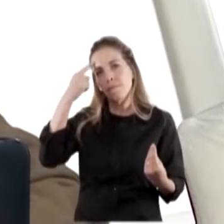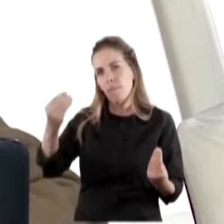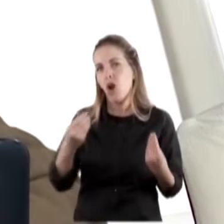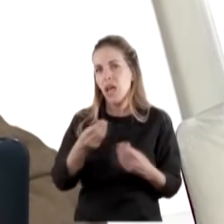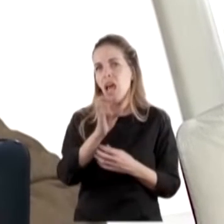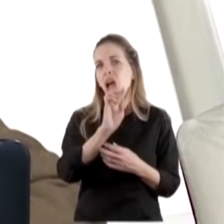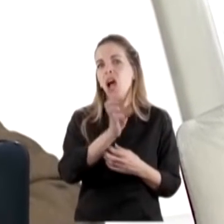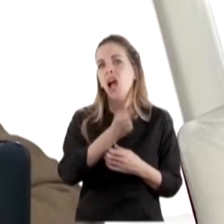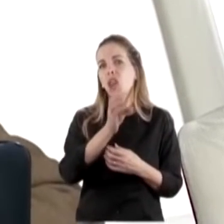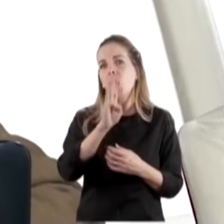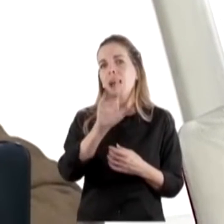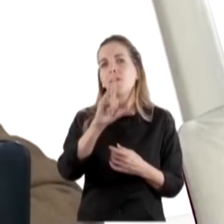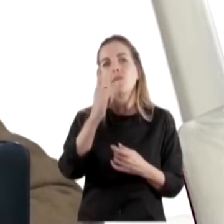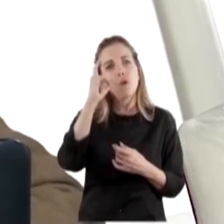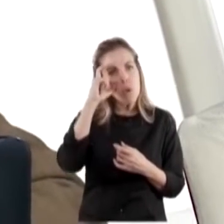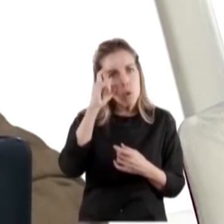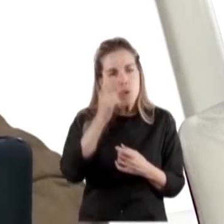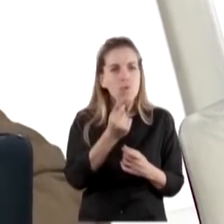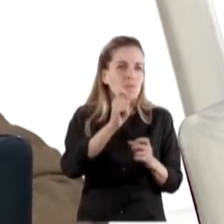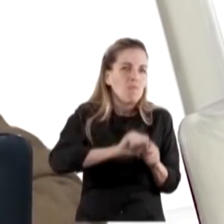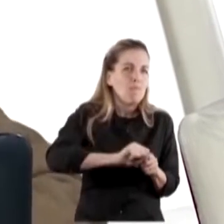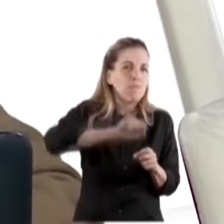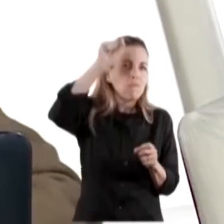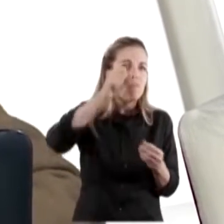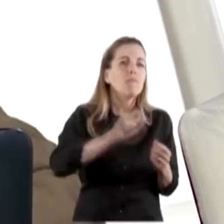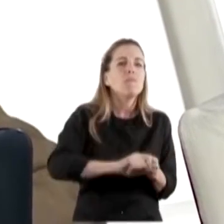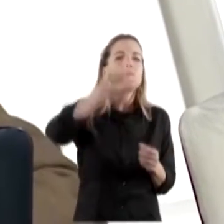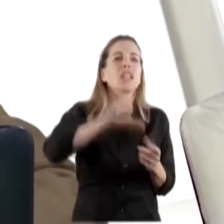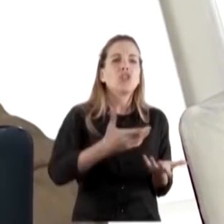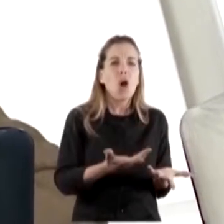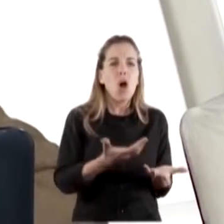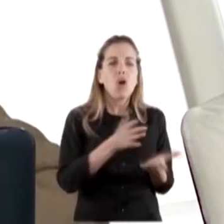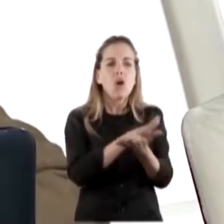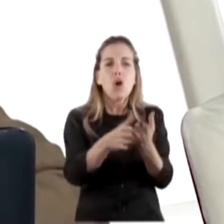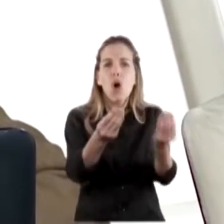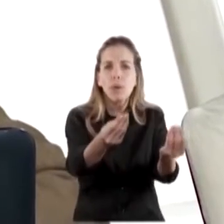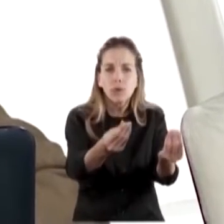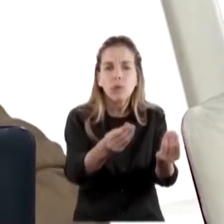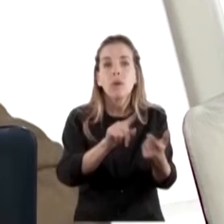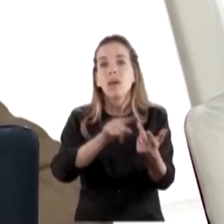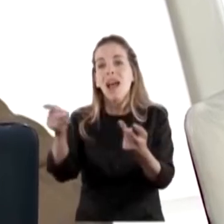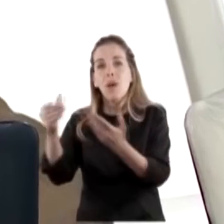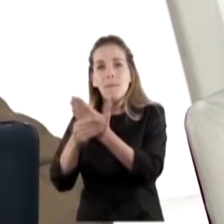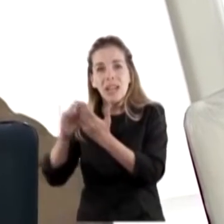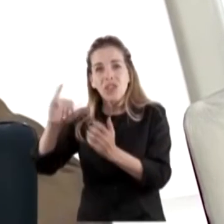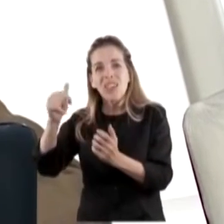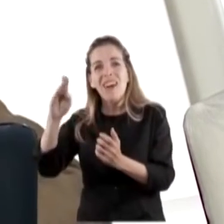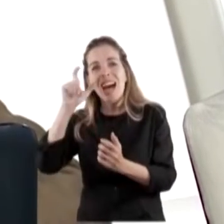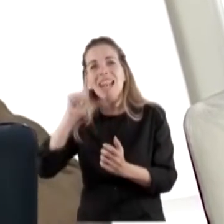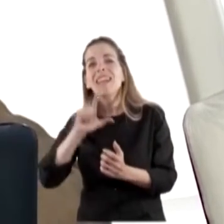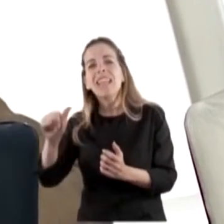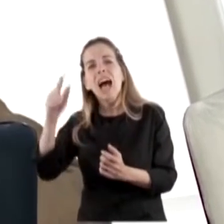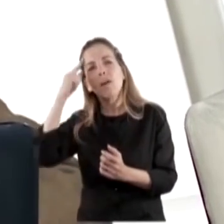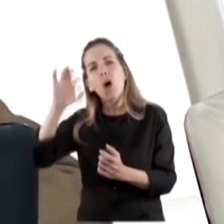dólar blue y qué medidas se van a adoptar para frenarla. Y al ministro Zabaleta, cuál es su postura sobre el salario universal